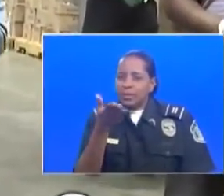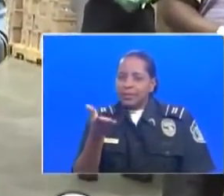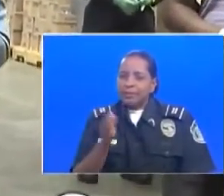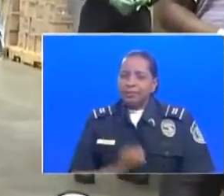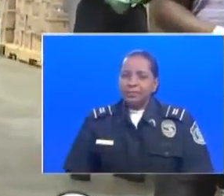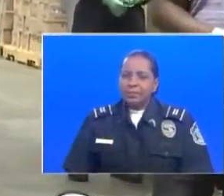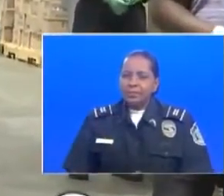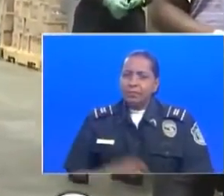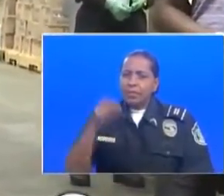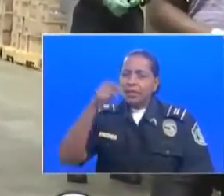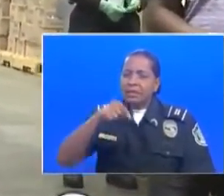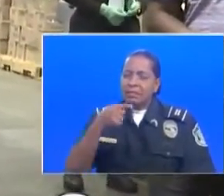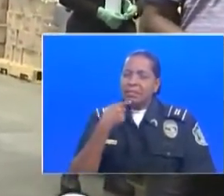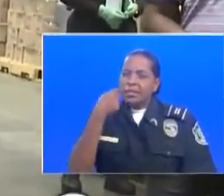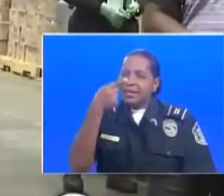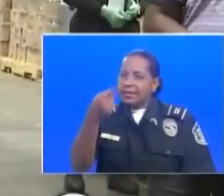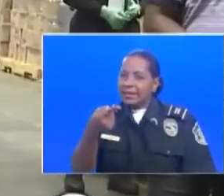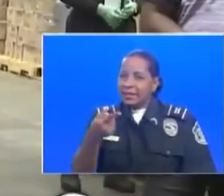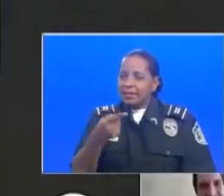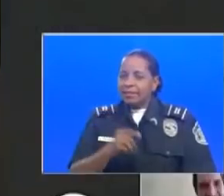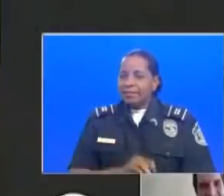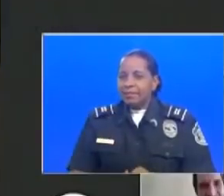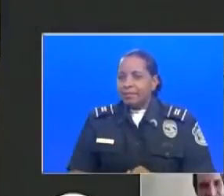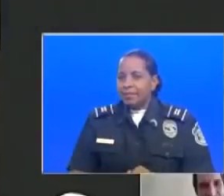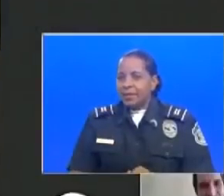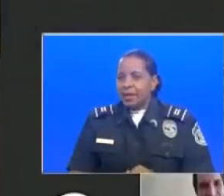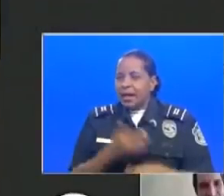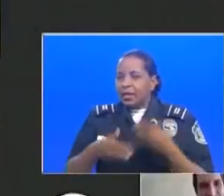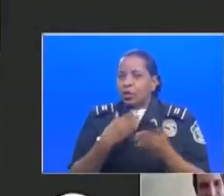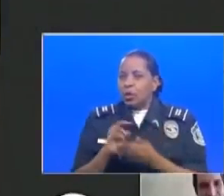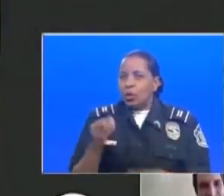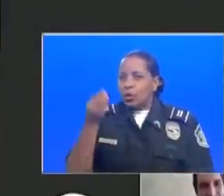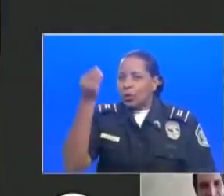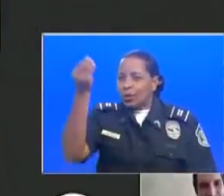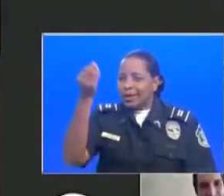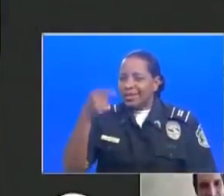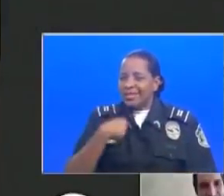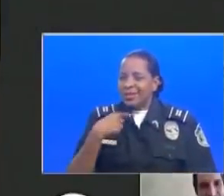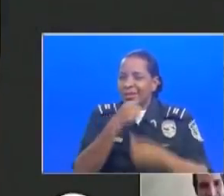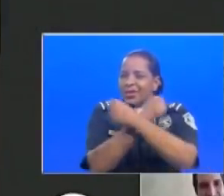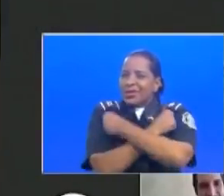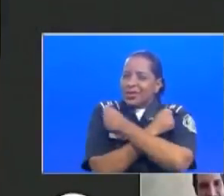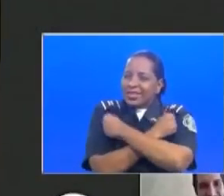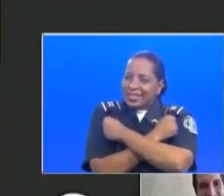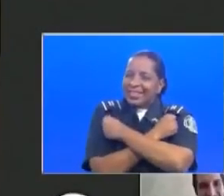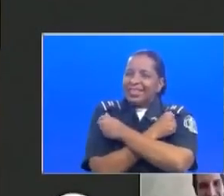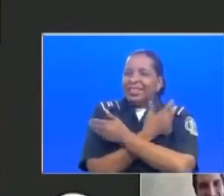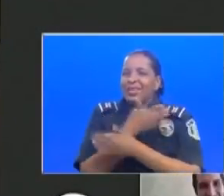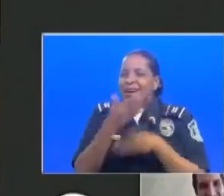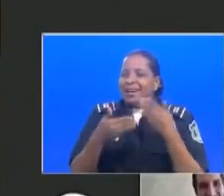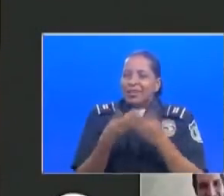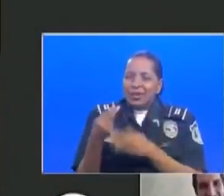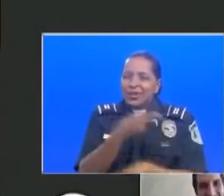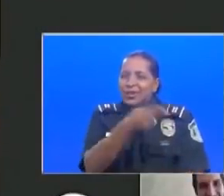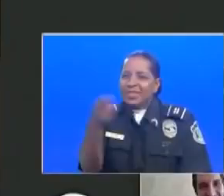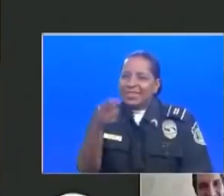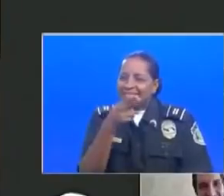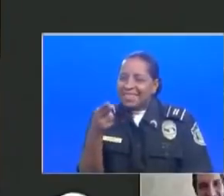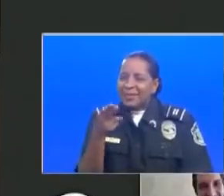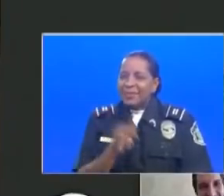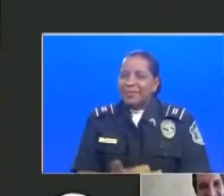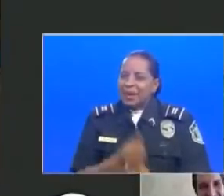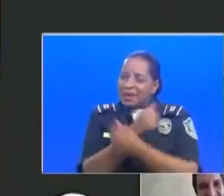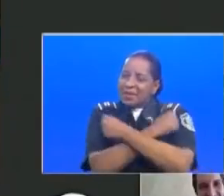así tan natural. A mí nada más me queda decirle, a mí nada más me queda decirle, muchachos, que yo sí los quiero a ustedes, ve. Yo los quiero mucho.